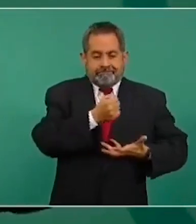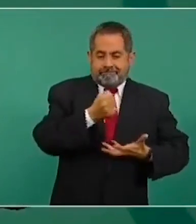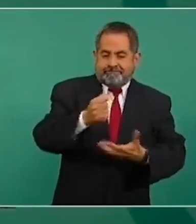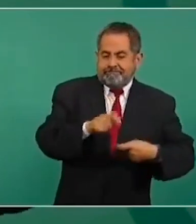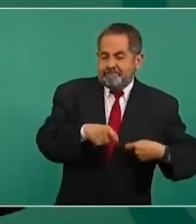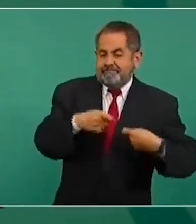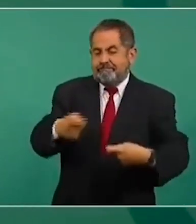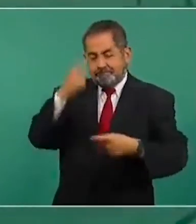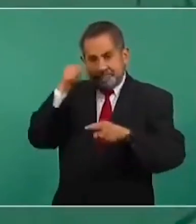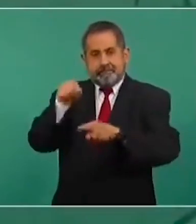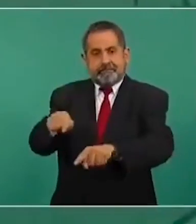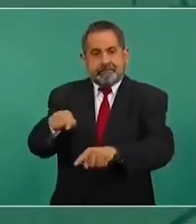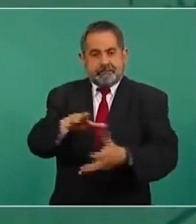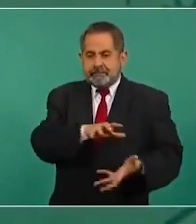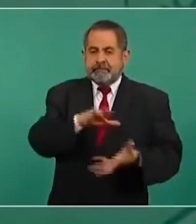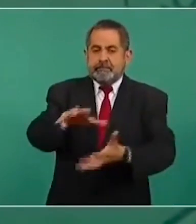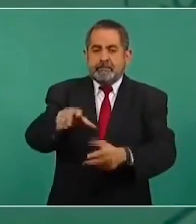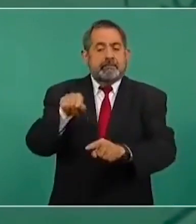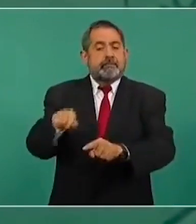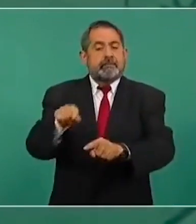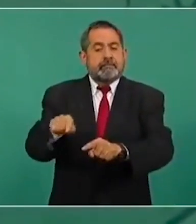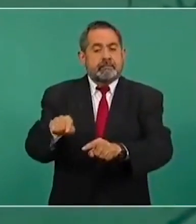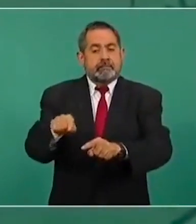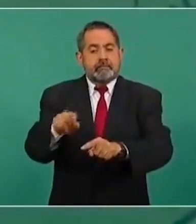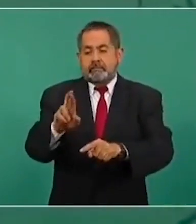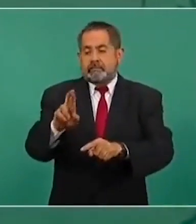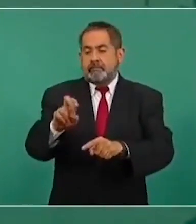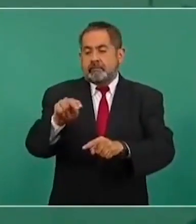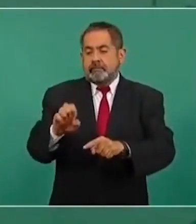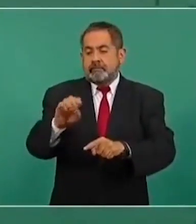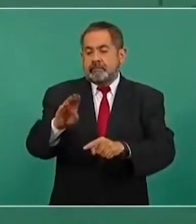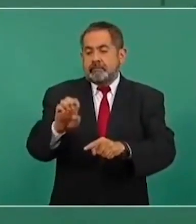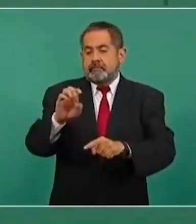a René Bejarano.